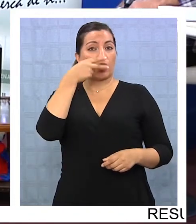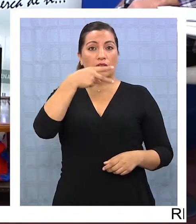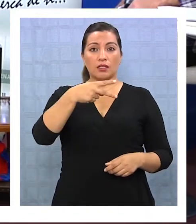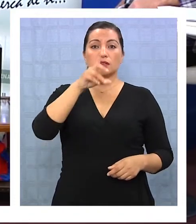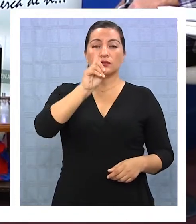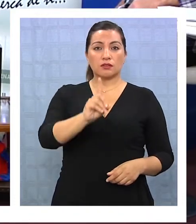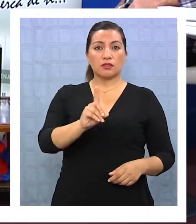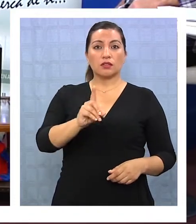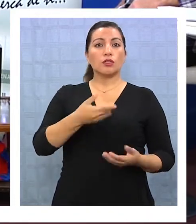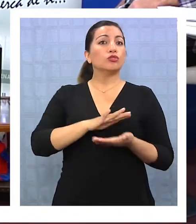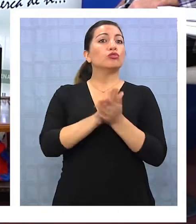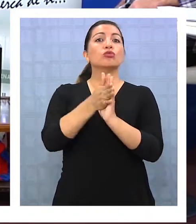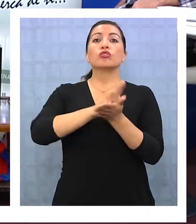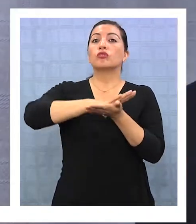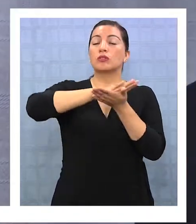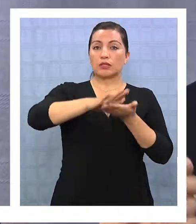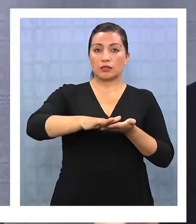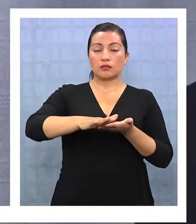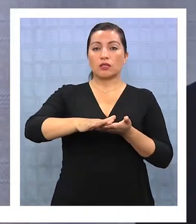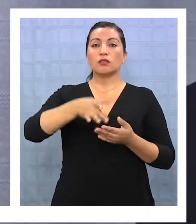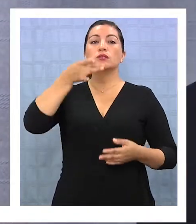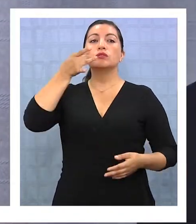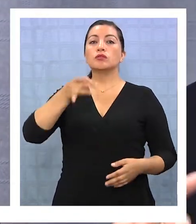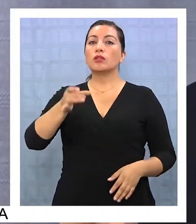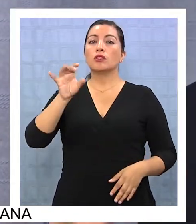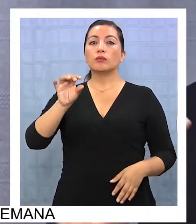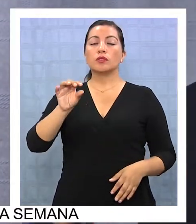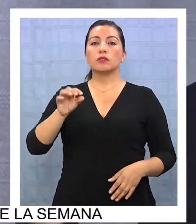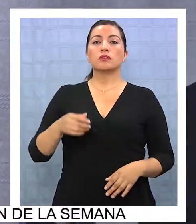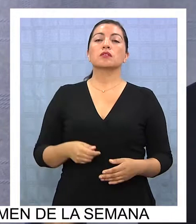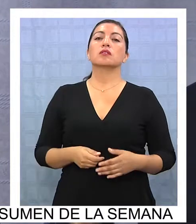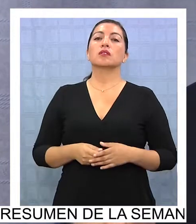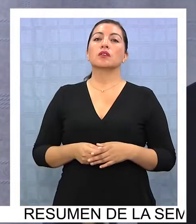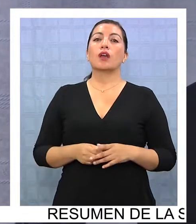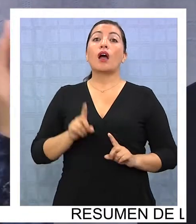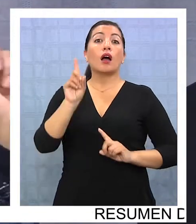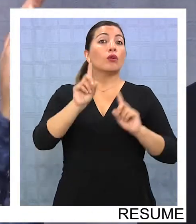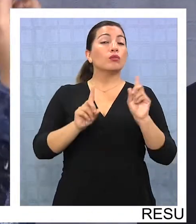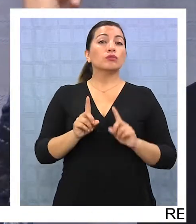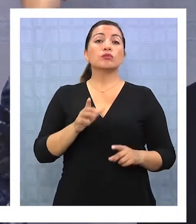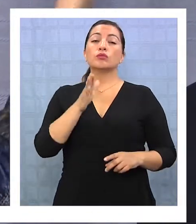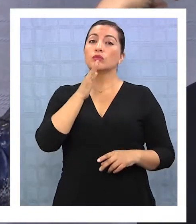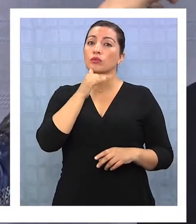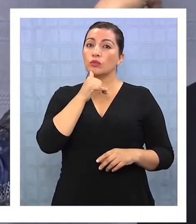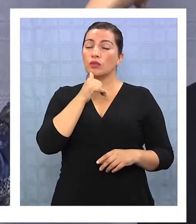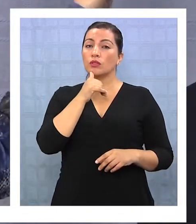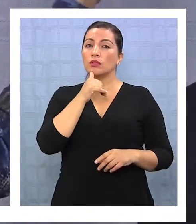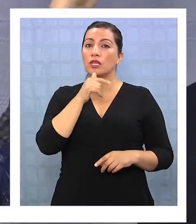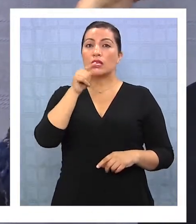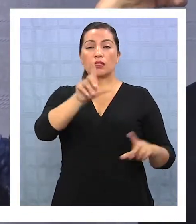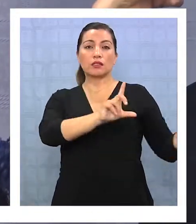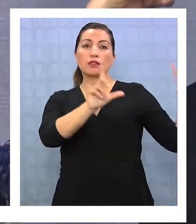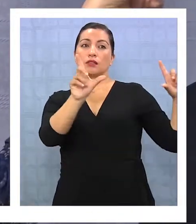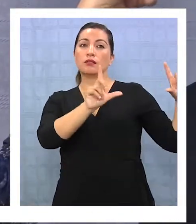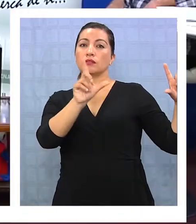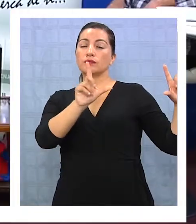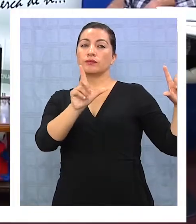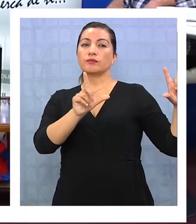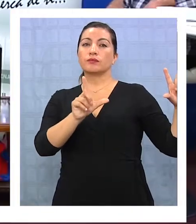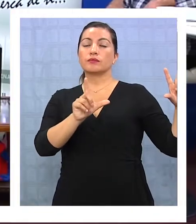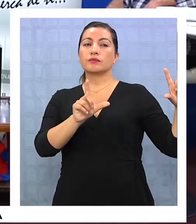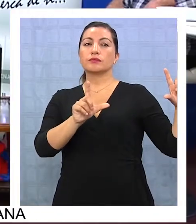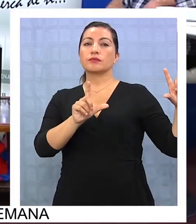en HD, de manera totalmente gratuita, solamente tiene que adquirir, si es que no tiene ya un televisor, como es este caso, el